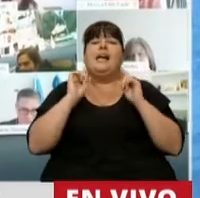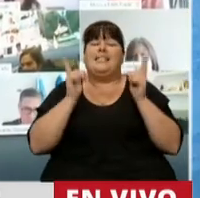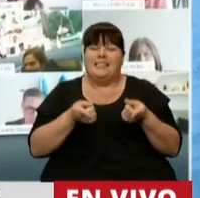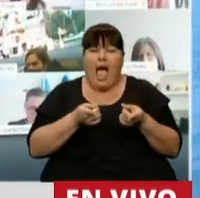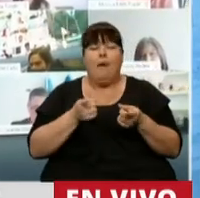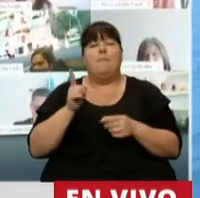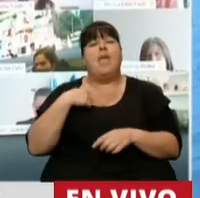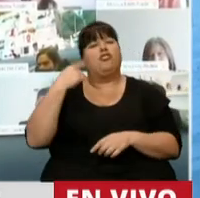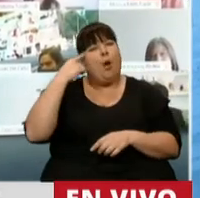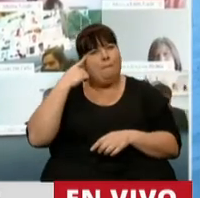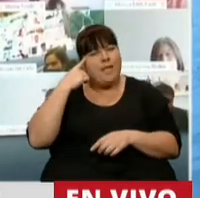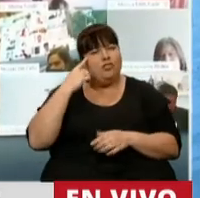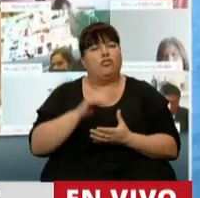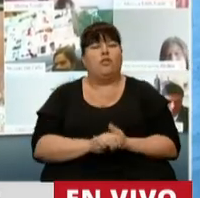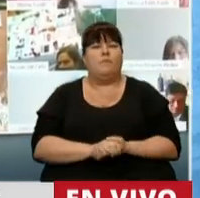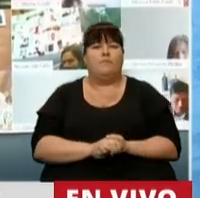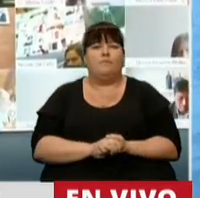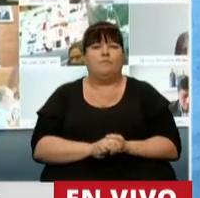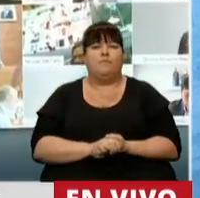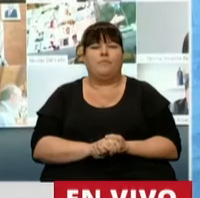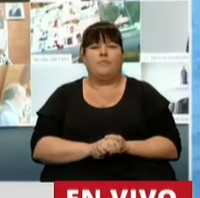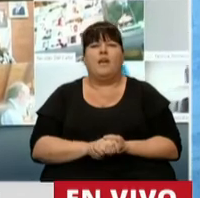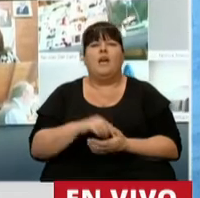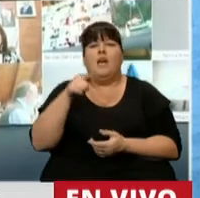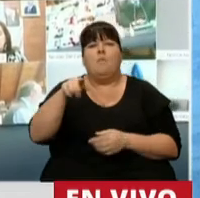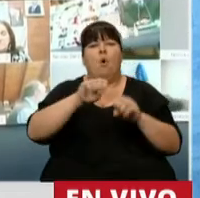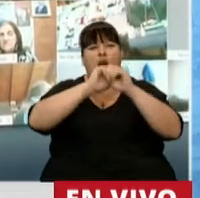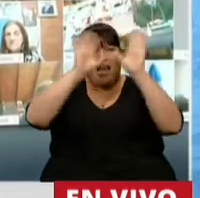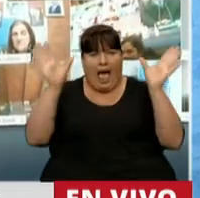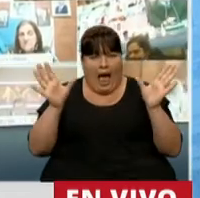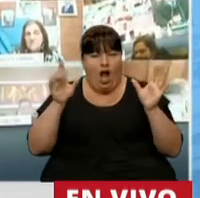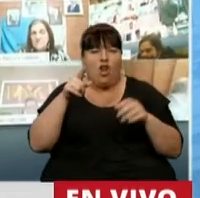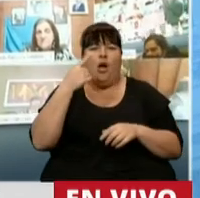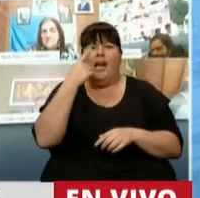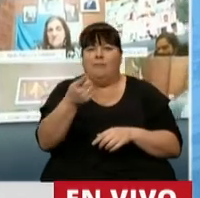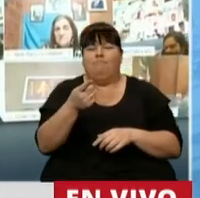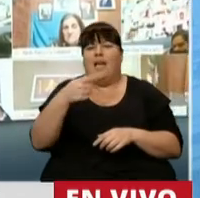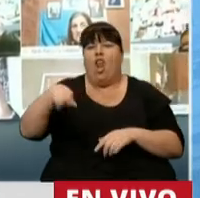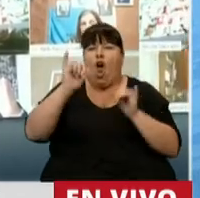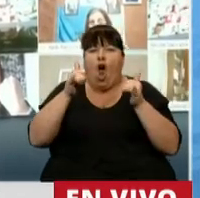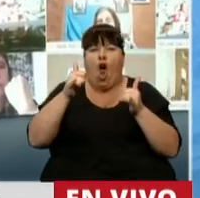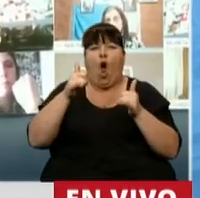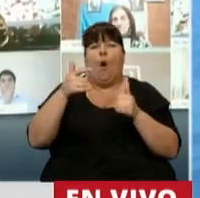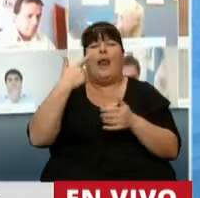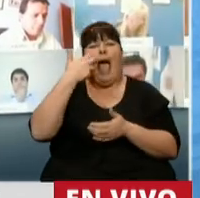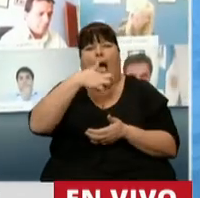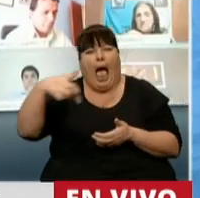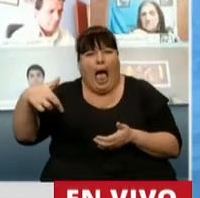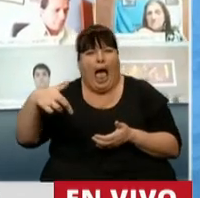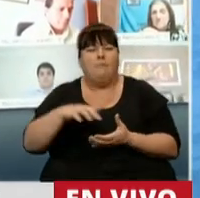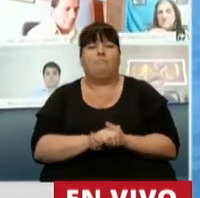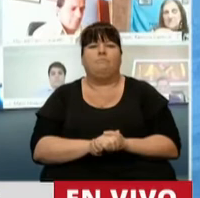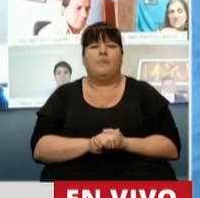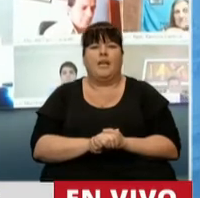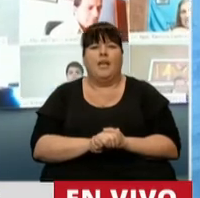También, Presidente, me parece que hay algo que está muy claro hoy en la Argentina, lo vemos a los pibes de las aplicaciones que